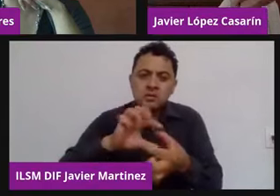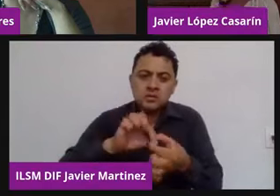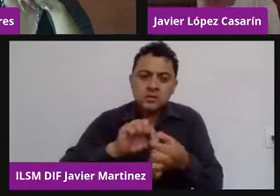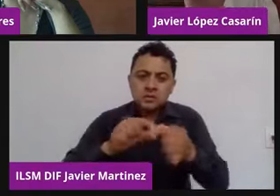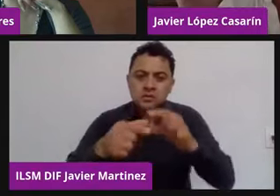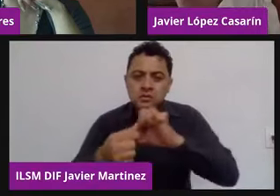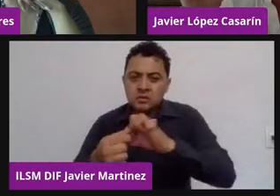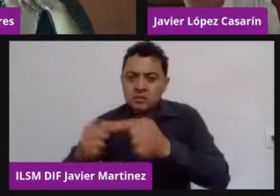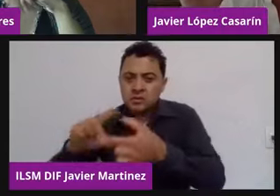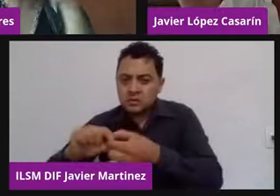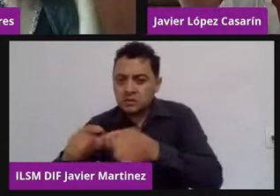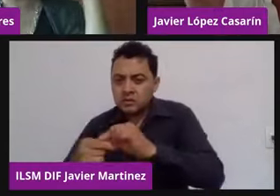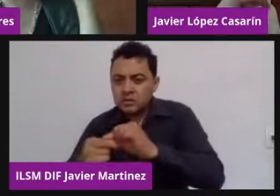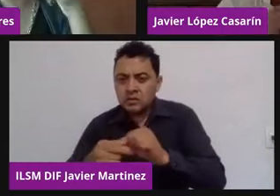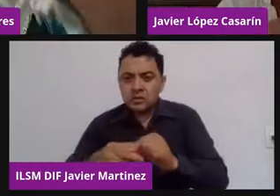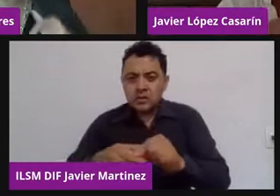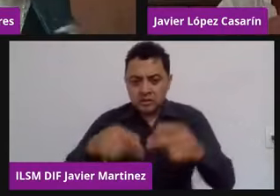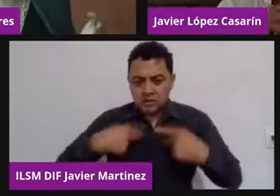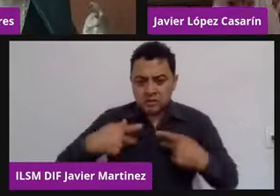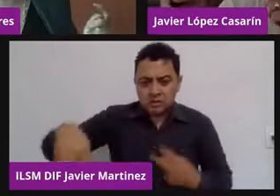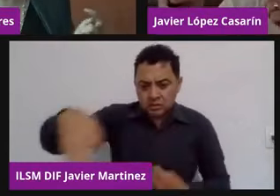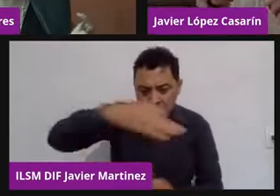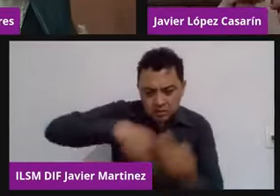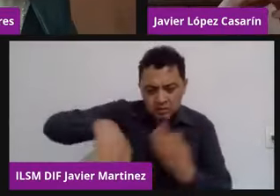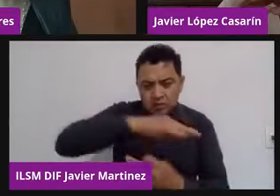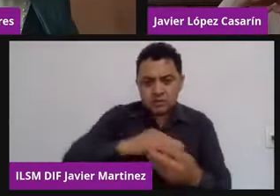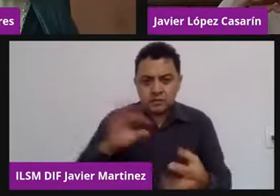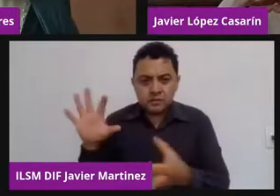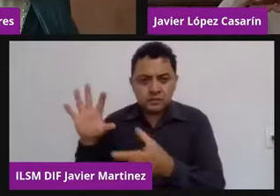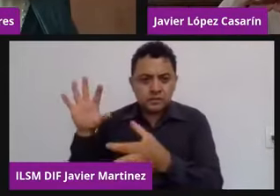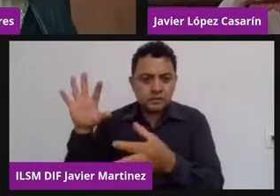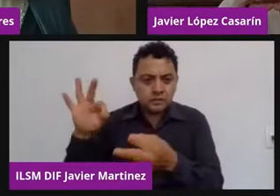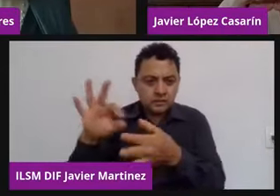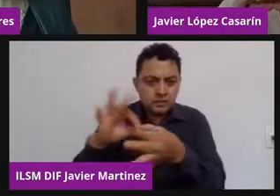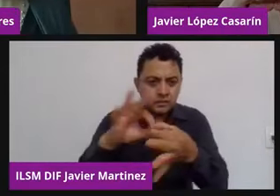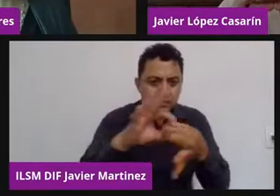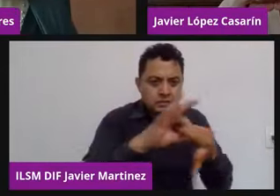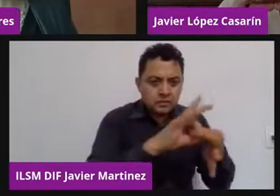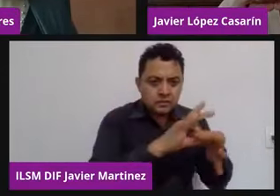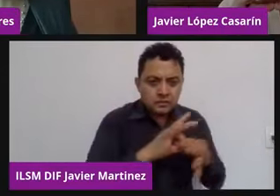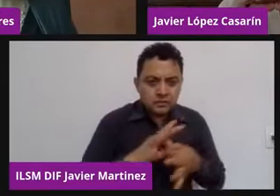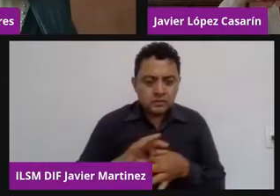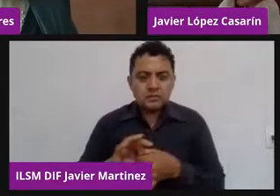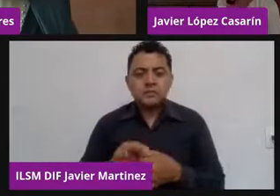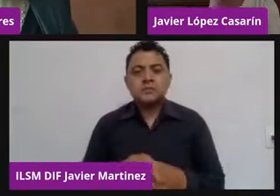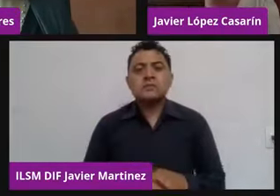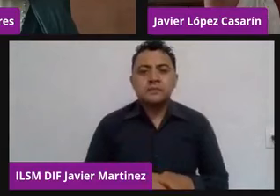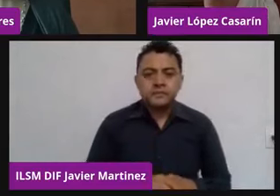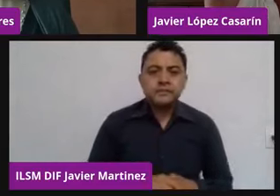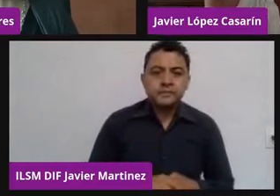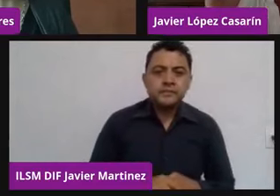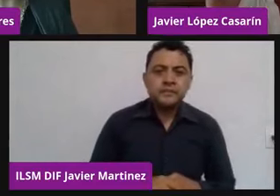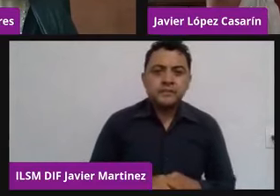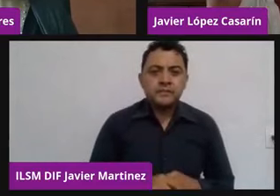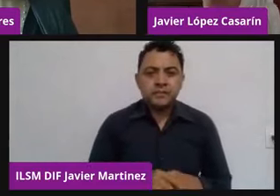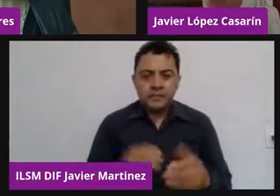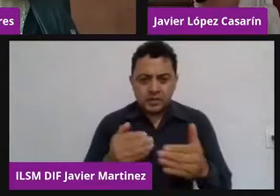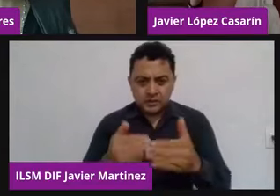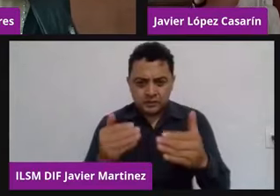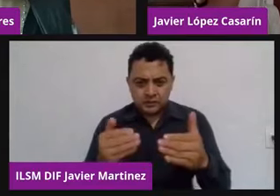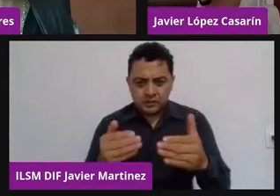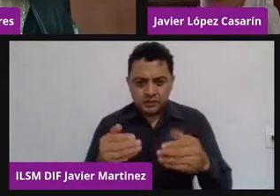tecnologías exponenciales que vivimos, que ayudan en ambos lados, pues, bueno, no han abierto este nuevo perfil de consumidor.